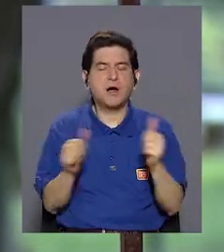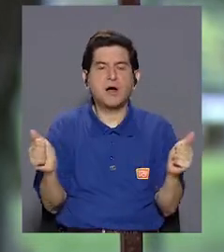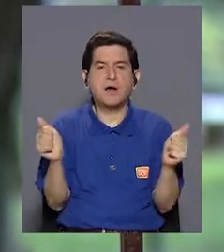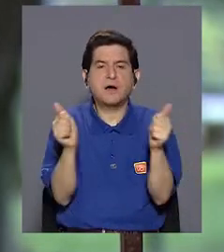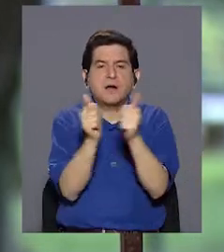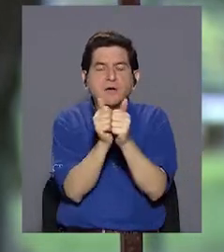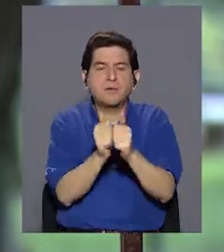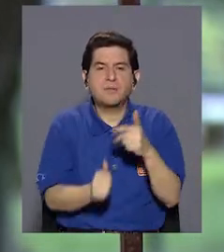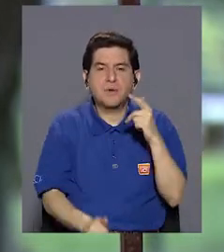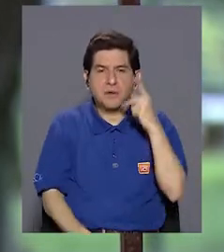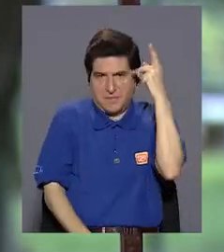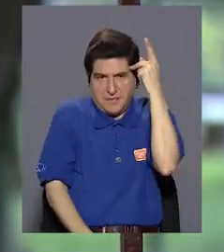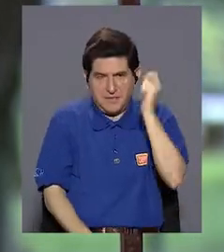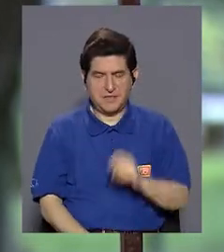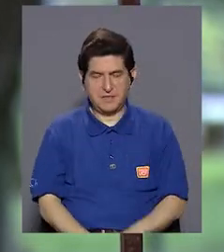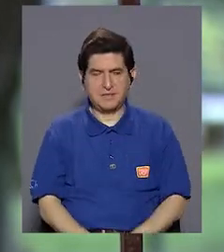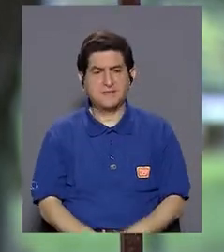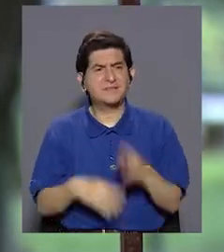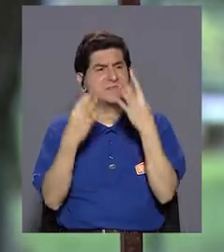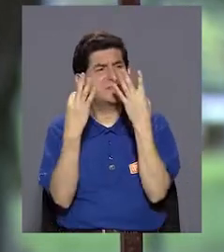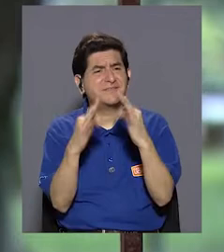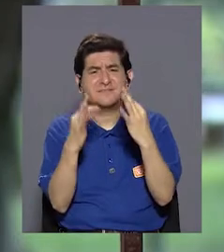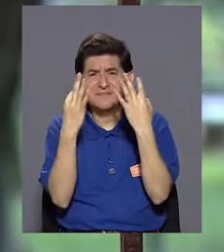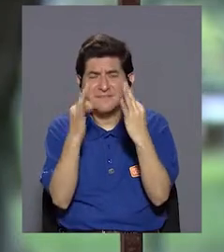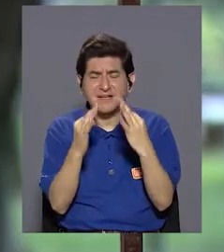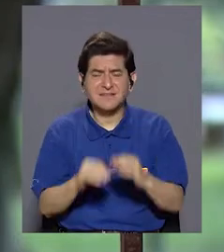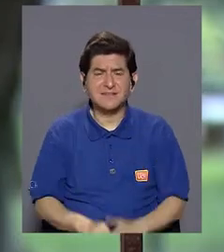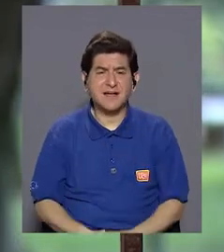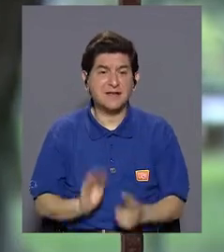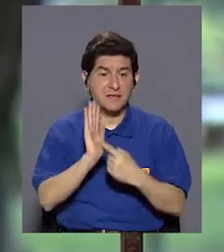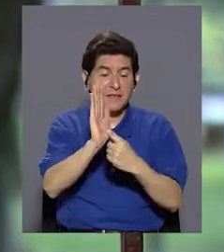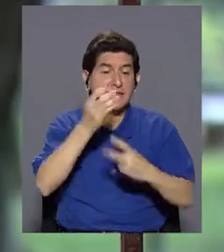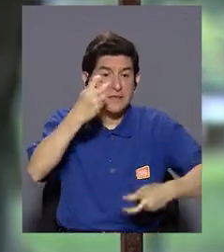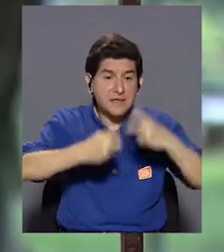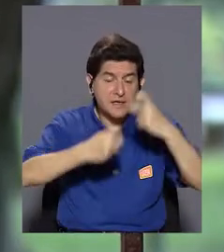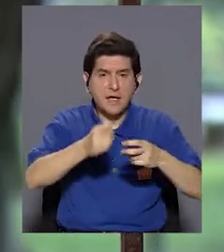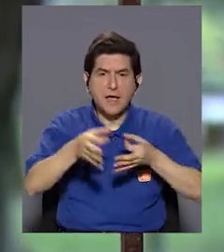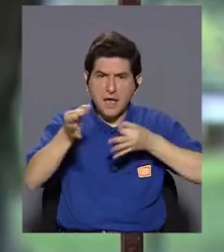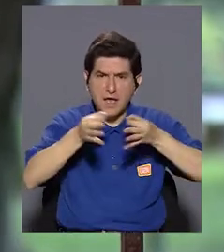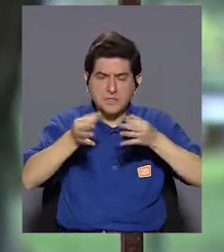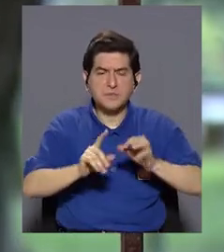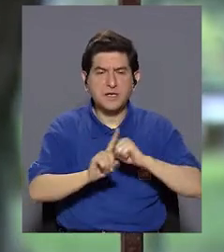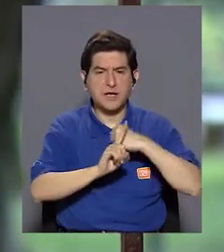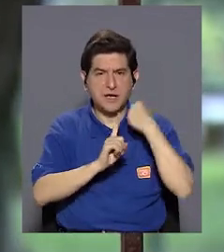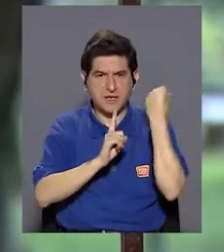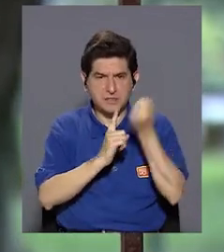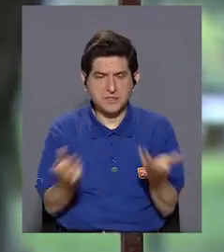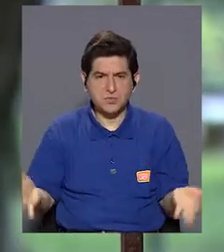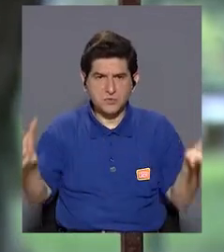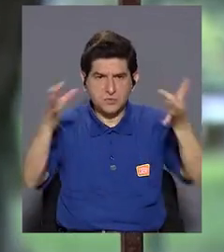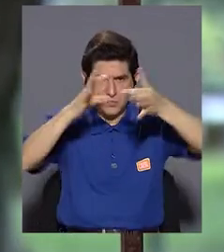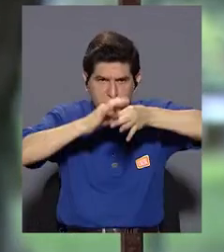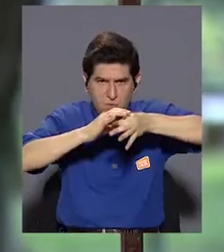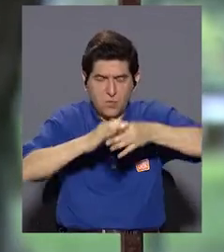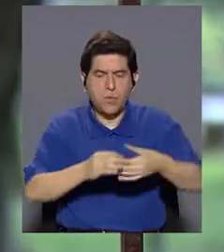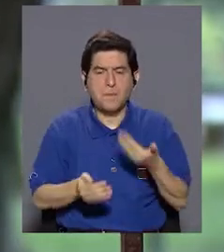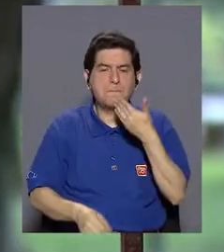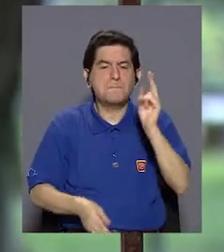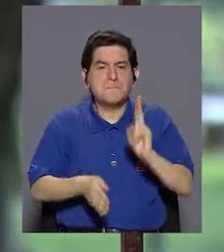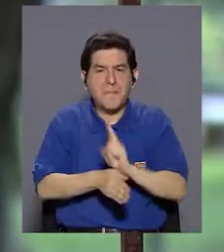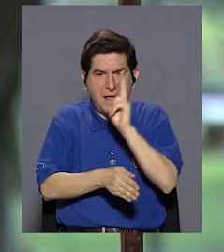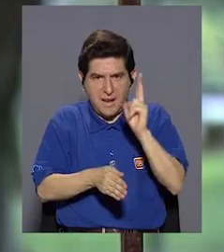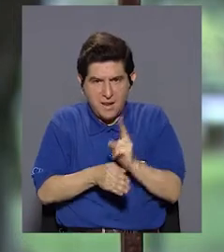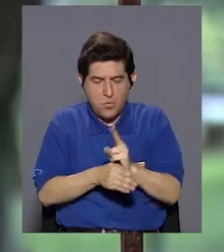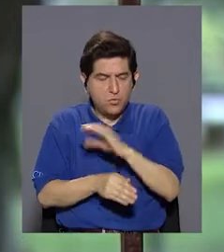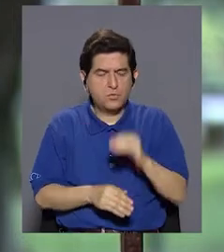sido con los padres, básicamente un poco para visibilizar el problema, explicarles que hay una problemática asociada con el mal